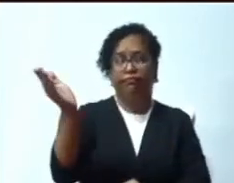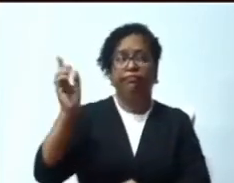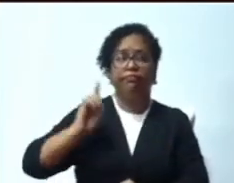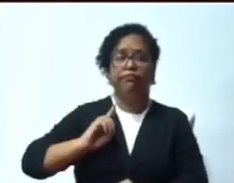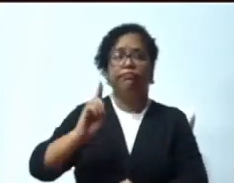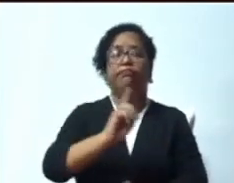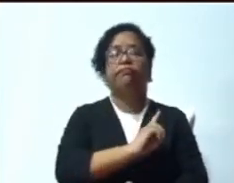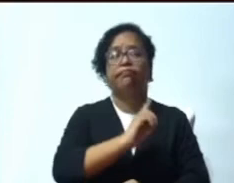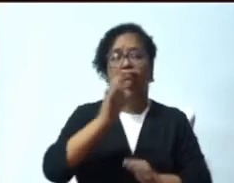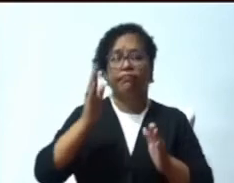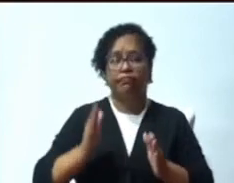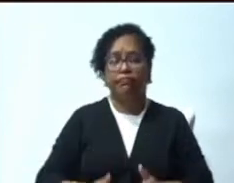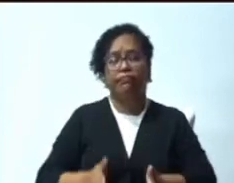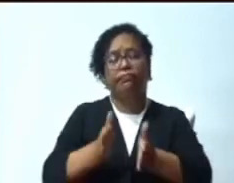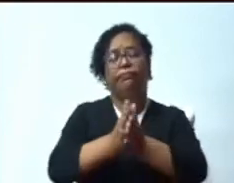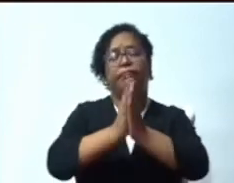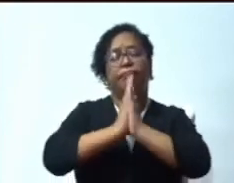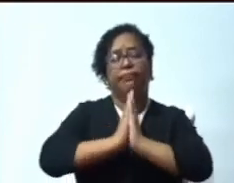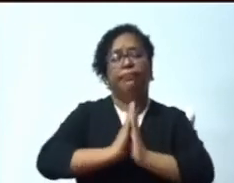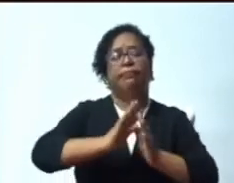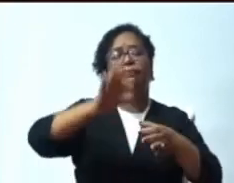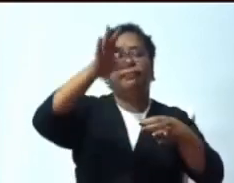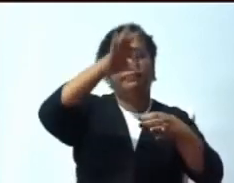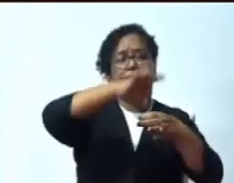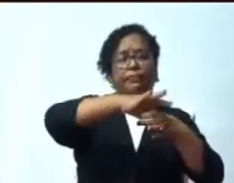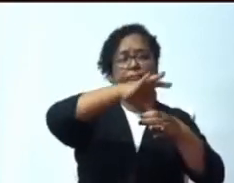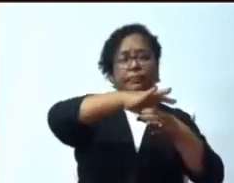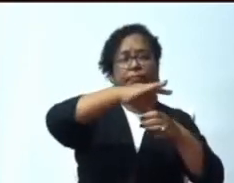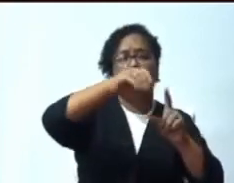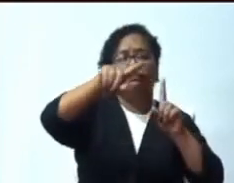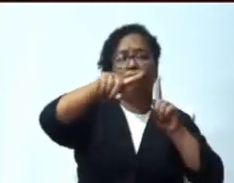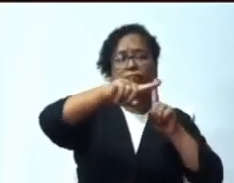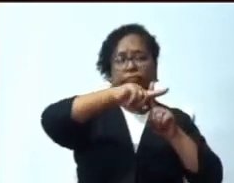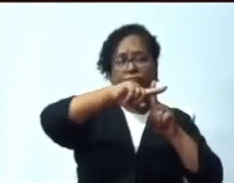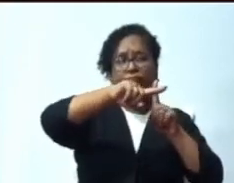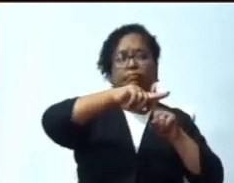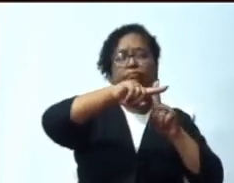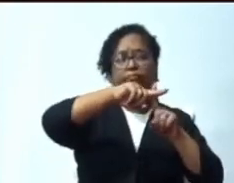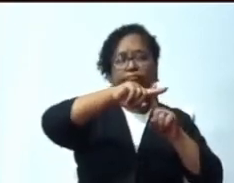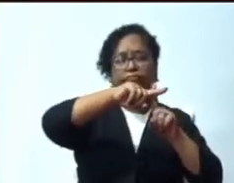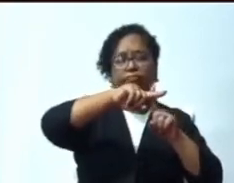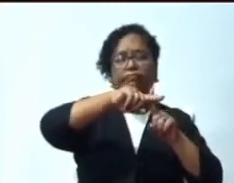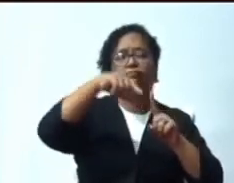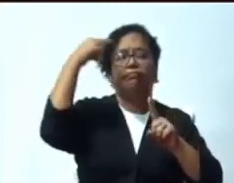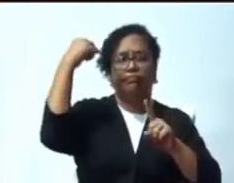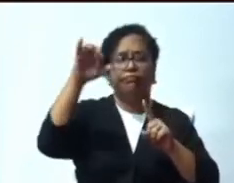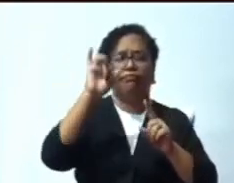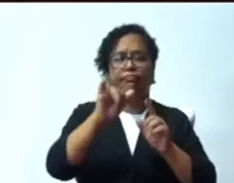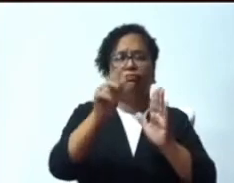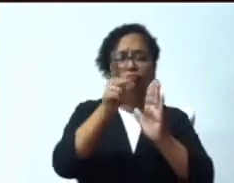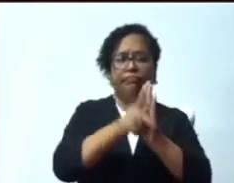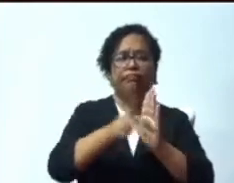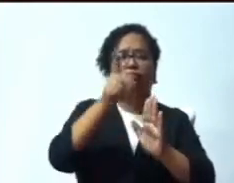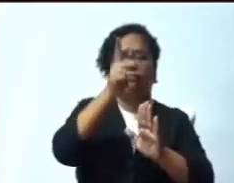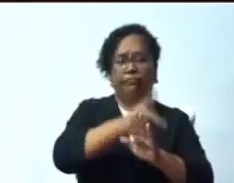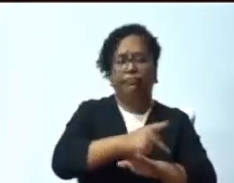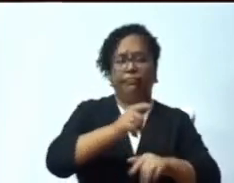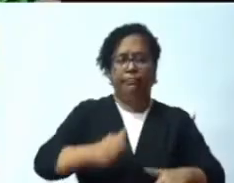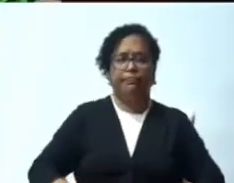le pido un voto favorable para esta resolución Vida para el Osama. Muchas gracias, presidente.